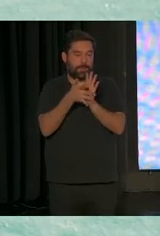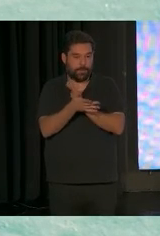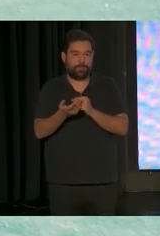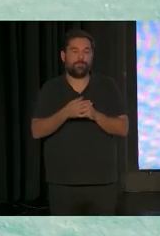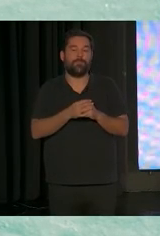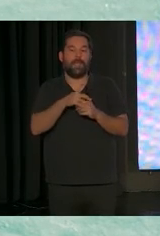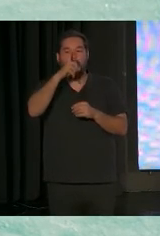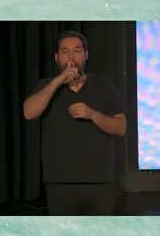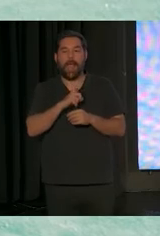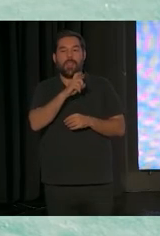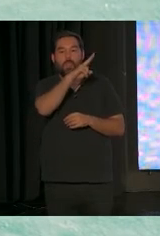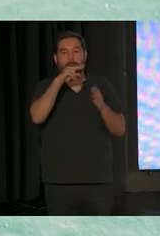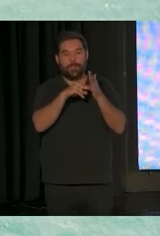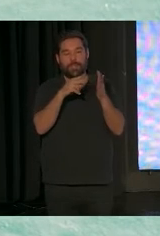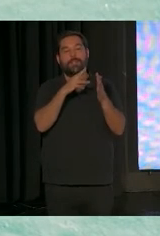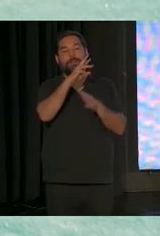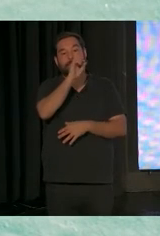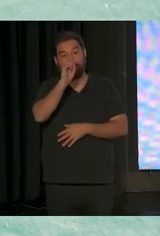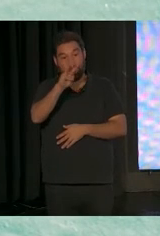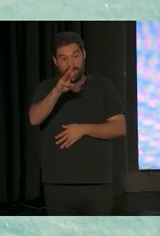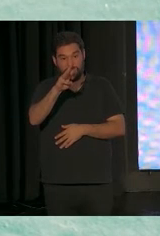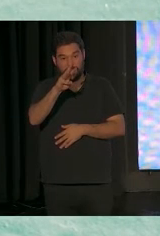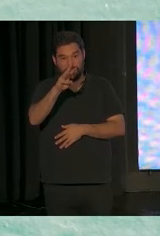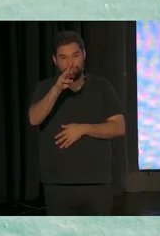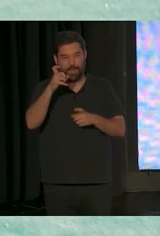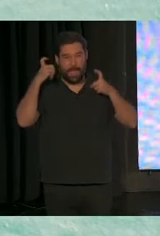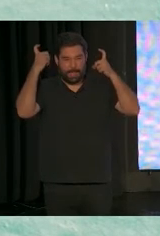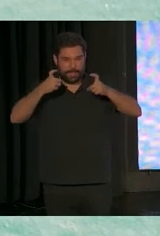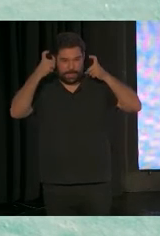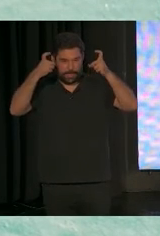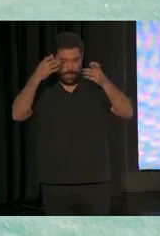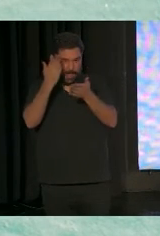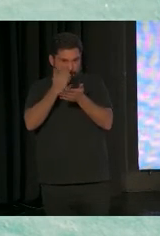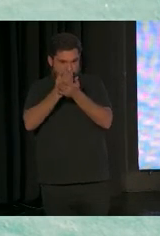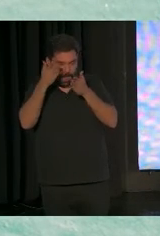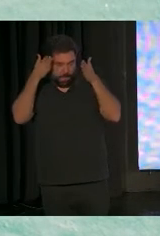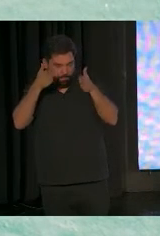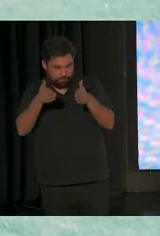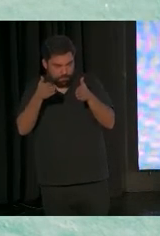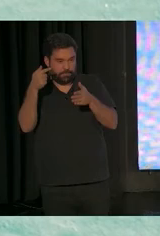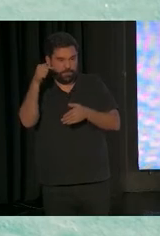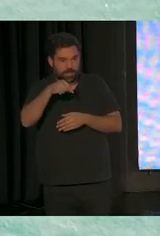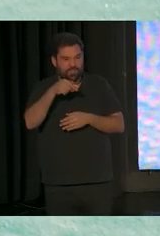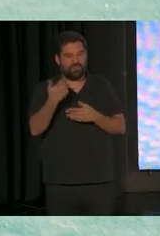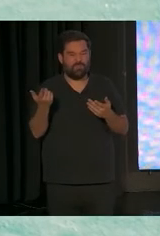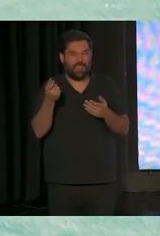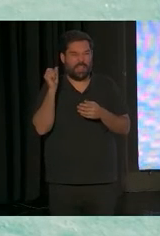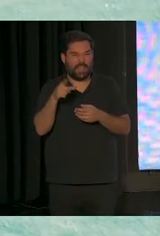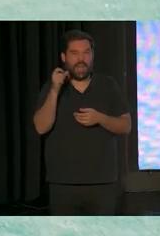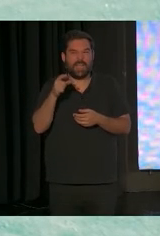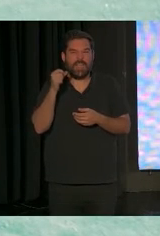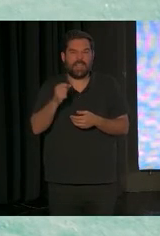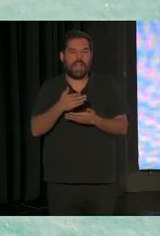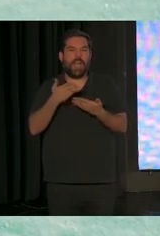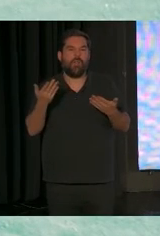2013, ¿qué se ha publicado? La intensidad de las sesiones, no sé si lo han leído, es una revisión sistémica sobre con qué frecuencia tenemos que